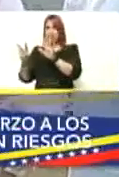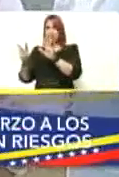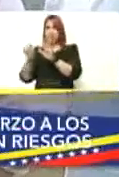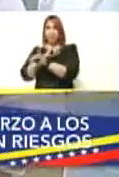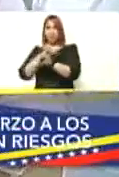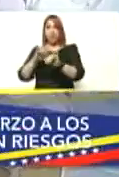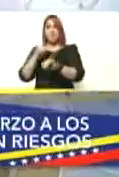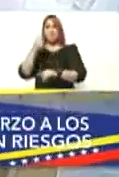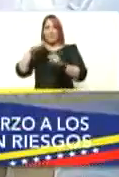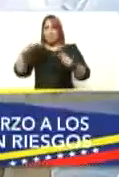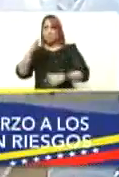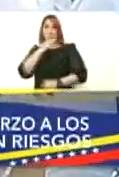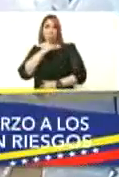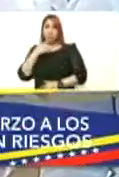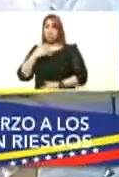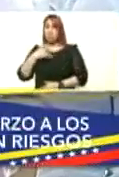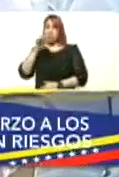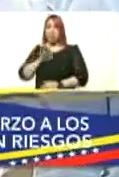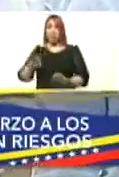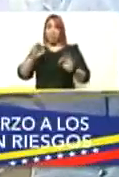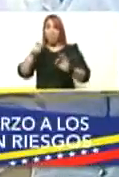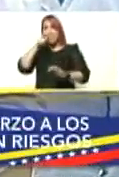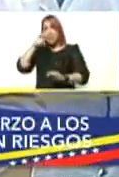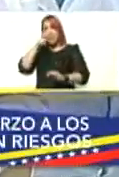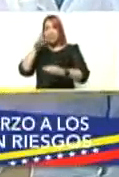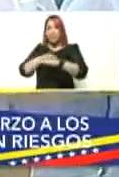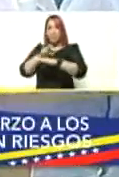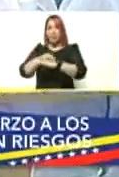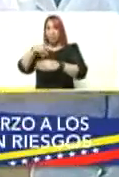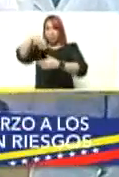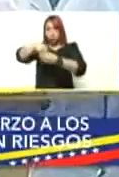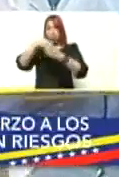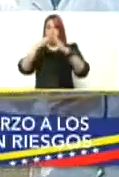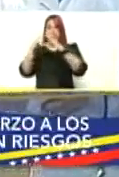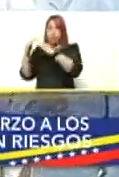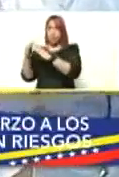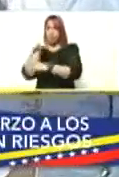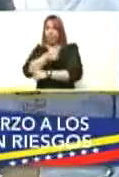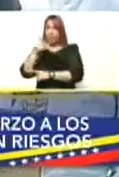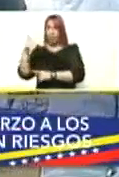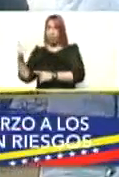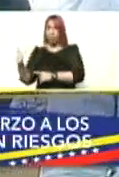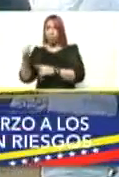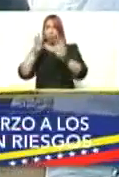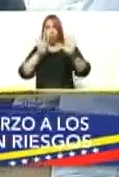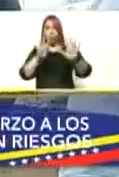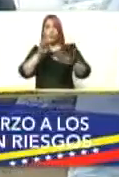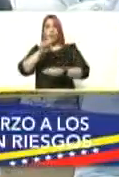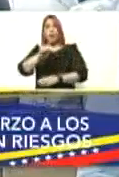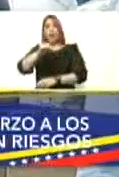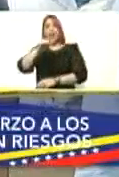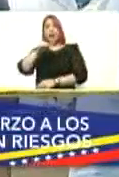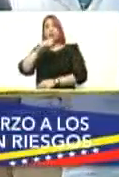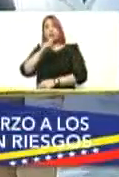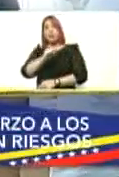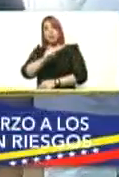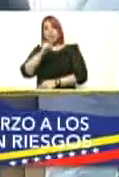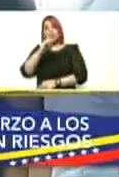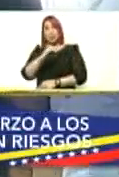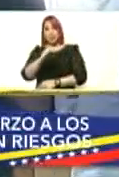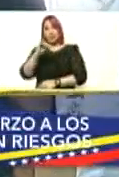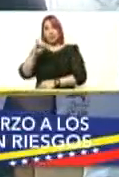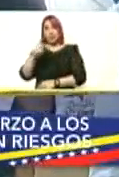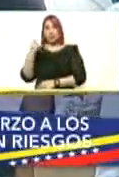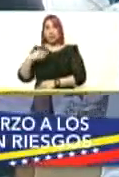asintomáticos bajo vigilancia médica en sus respectivos domicilios en cada una de las 9 así que tenemos en todas las 11